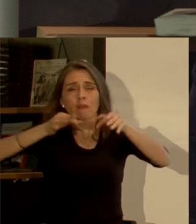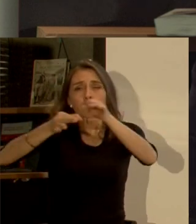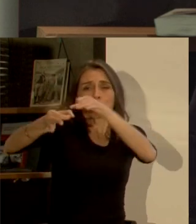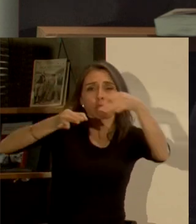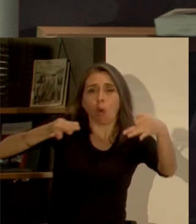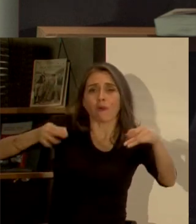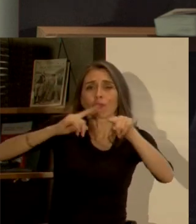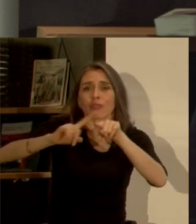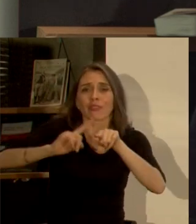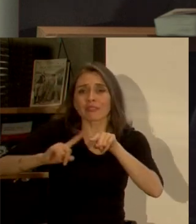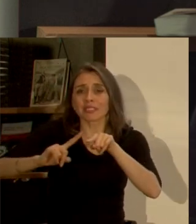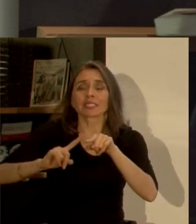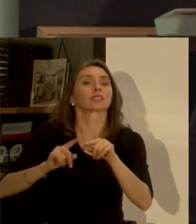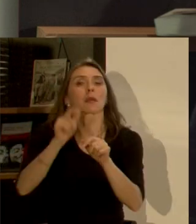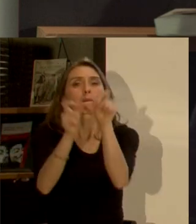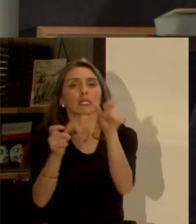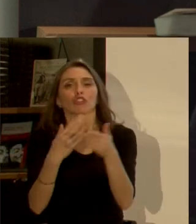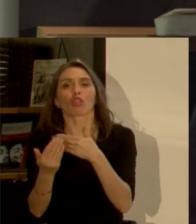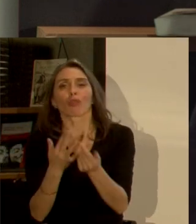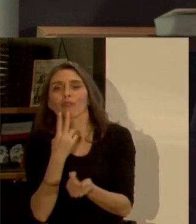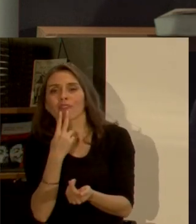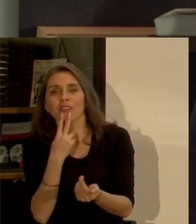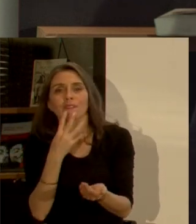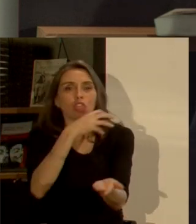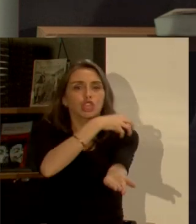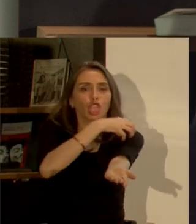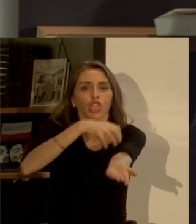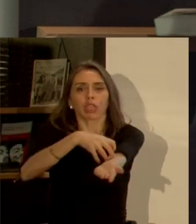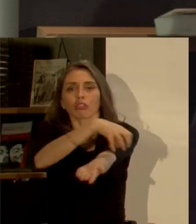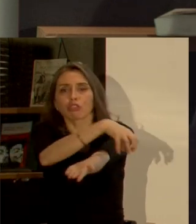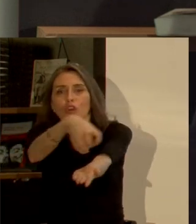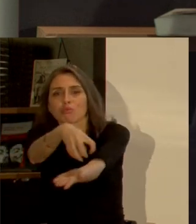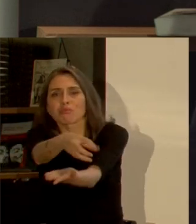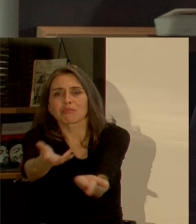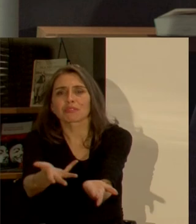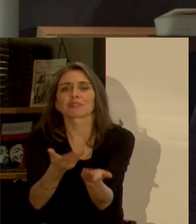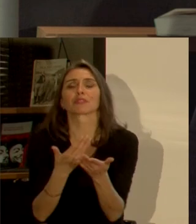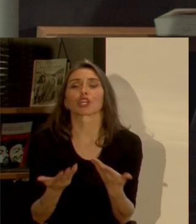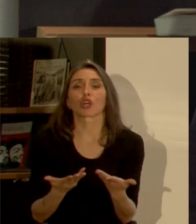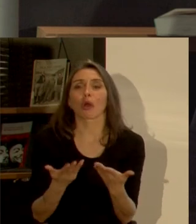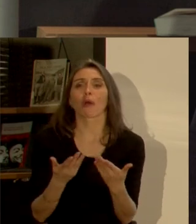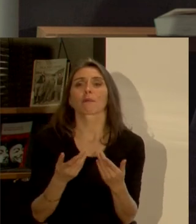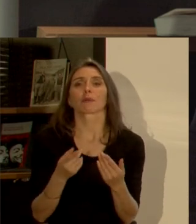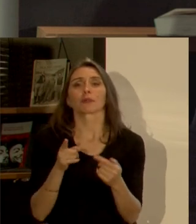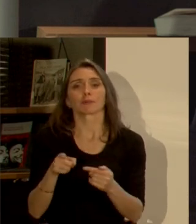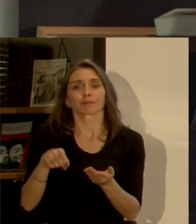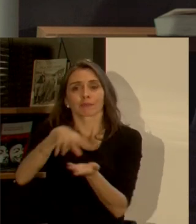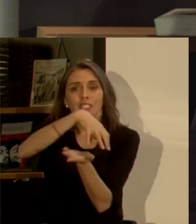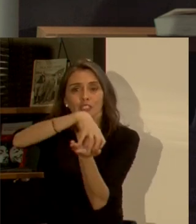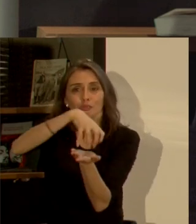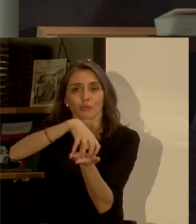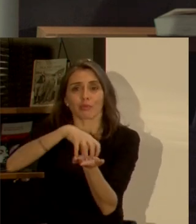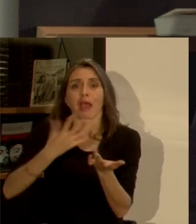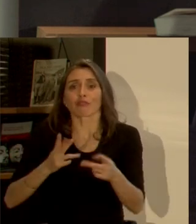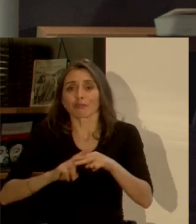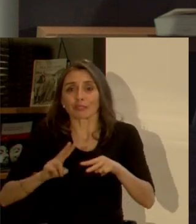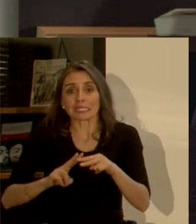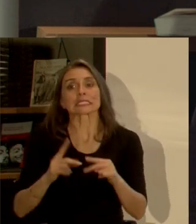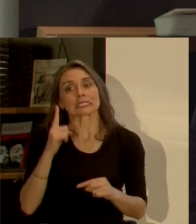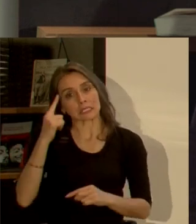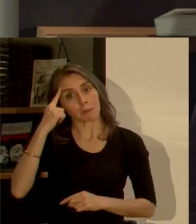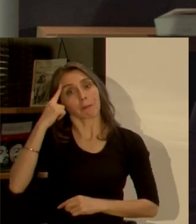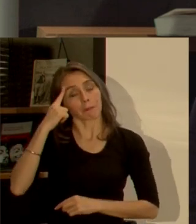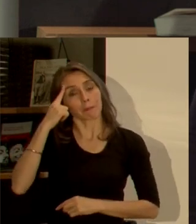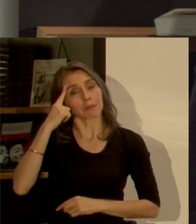distribuidas digamos la población la forma como se están configuradas las áreas funcionales urbanas me parece que amerita